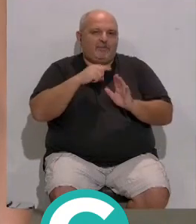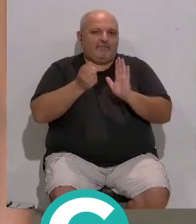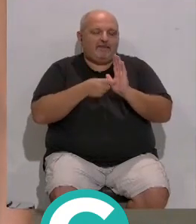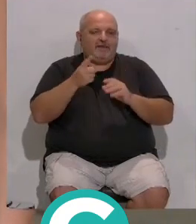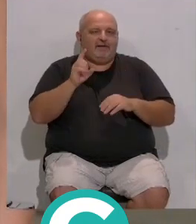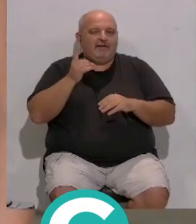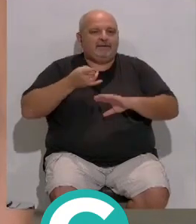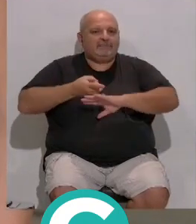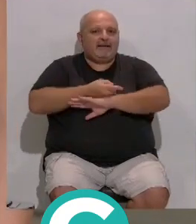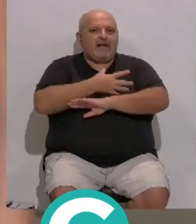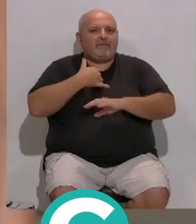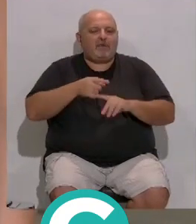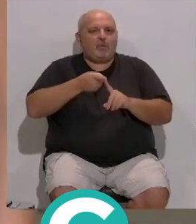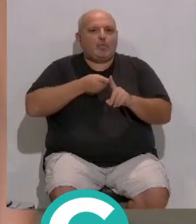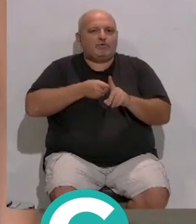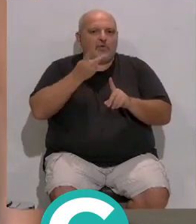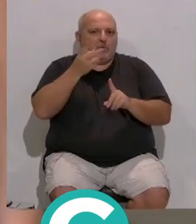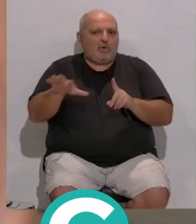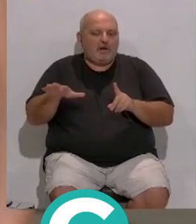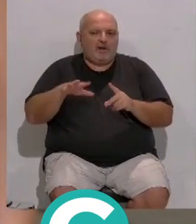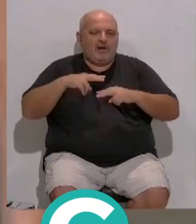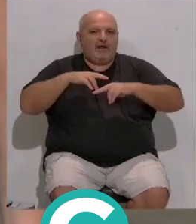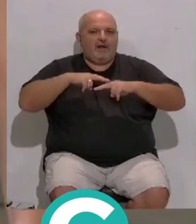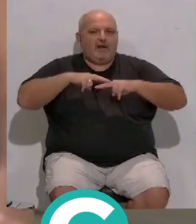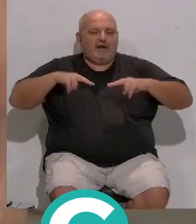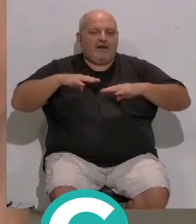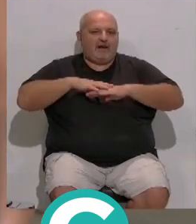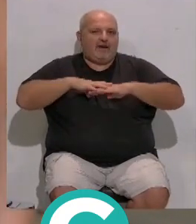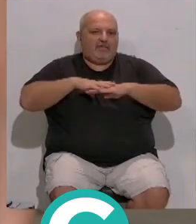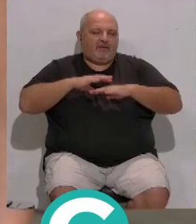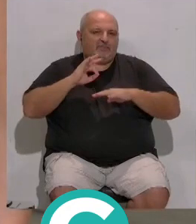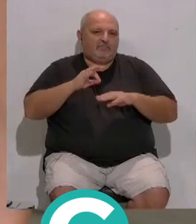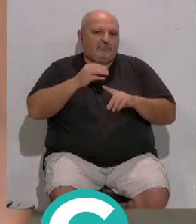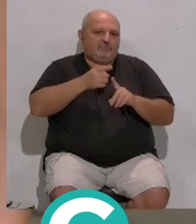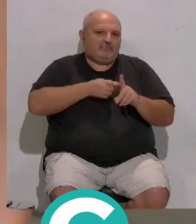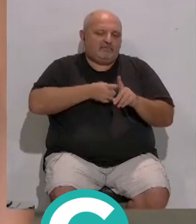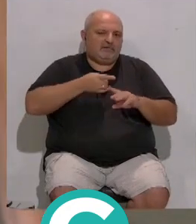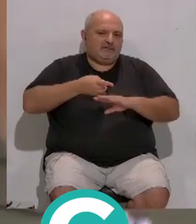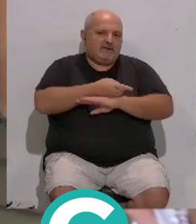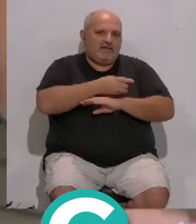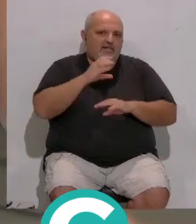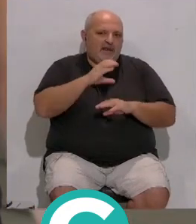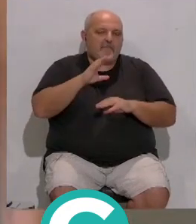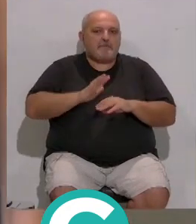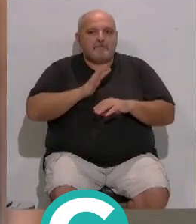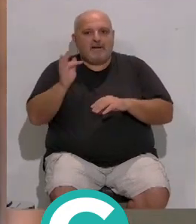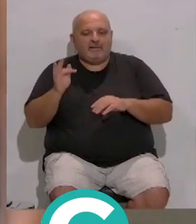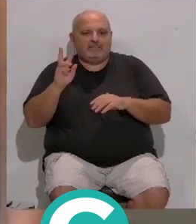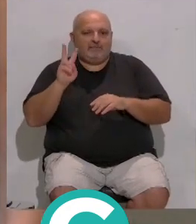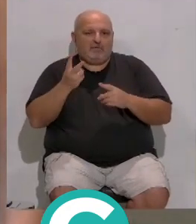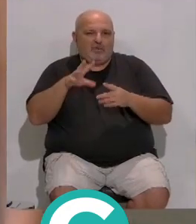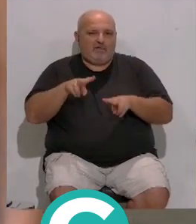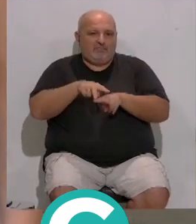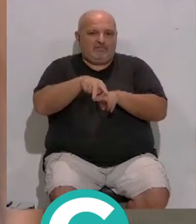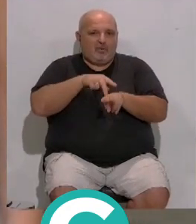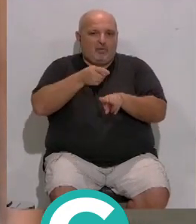tren-tranvía... ...capaz de circular por la red propia... ...realizado es profeso para este medio de transporte... ...pero también por la red